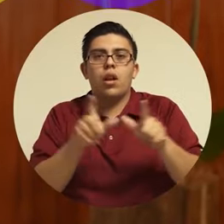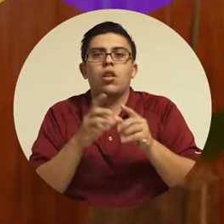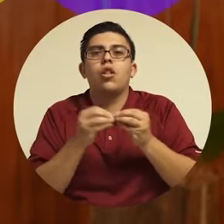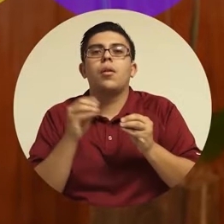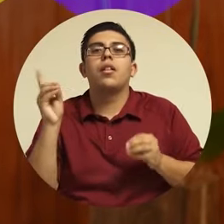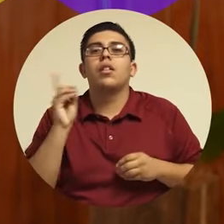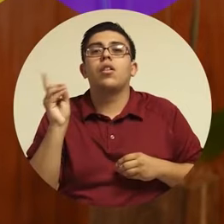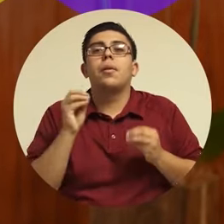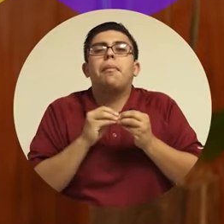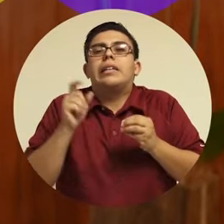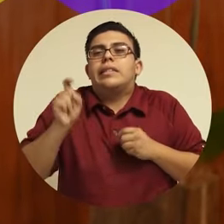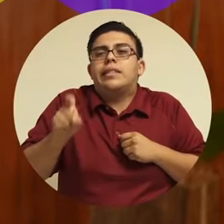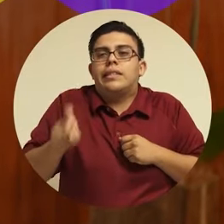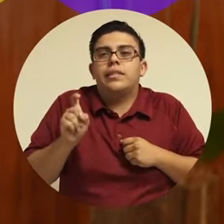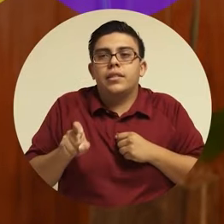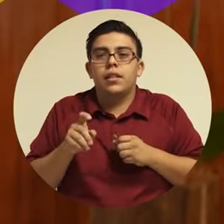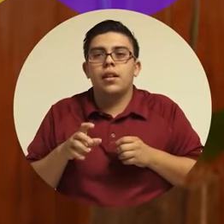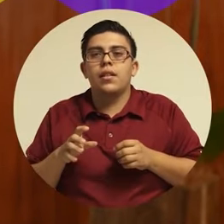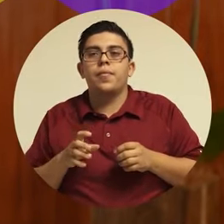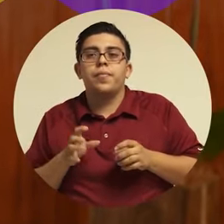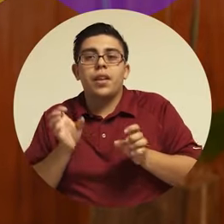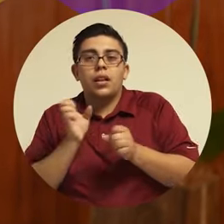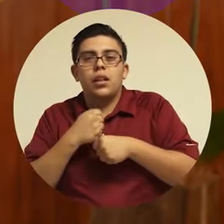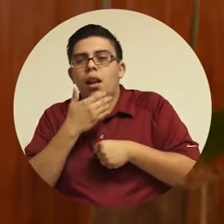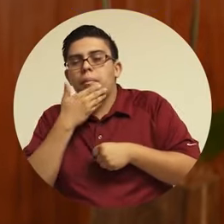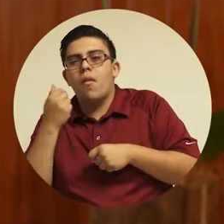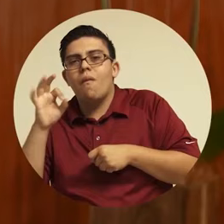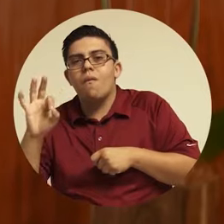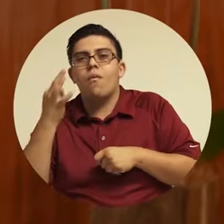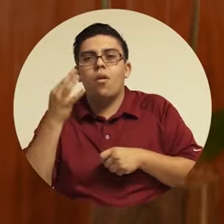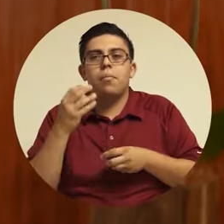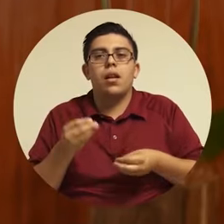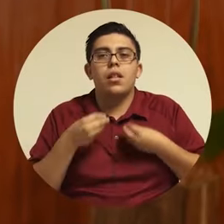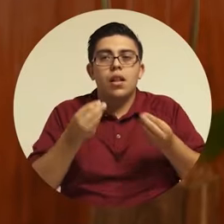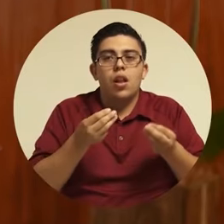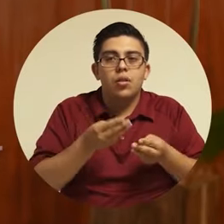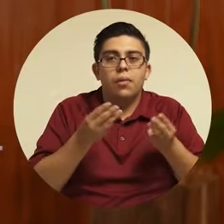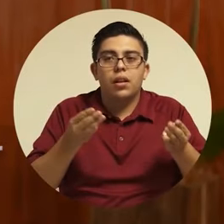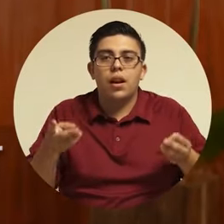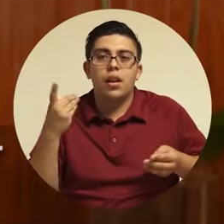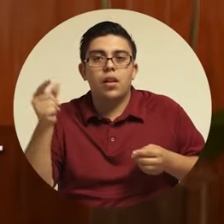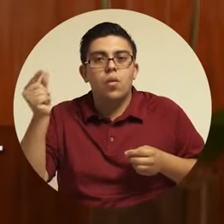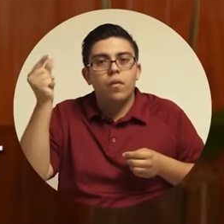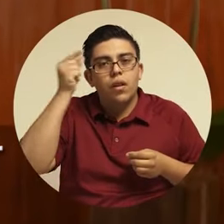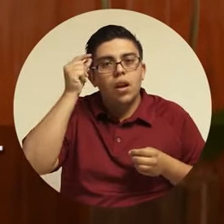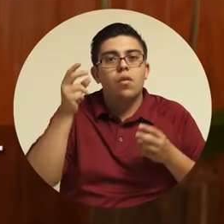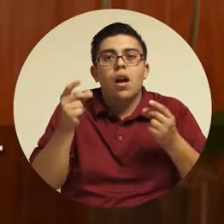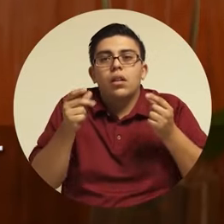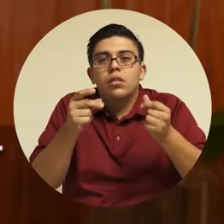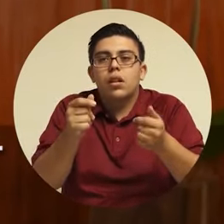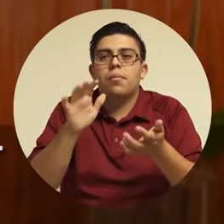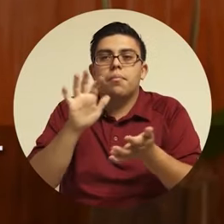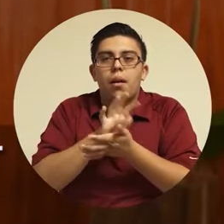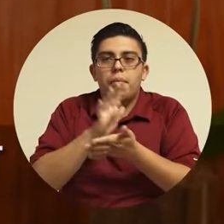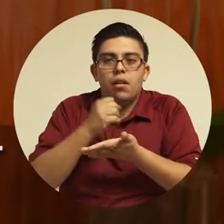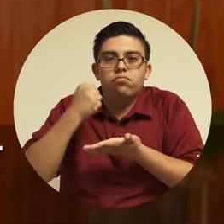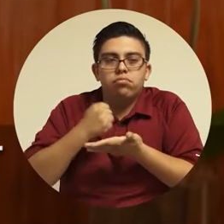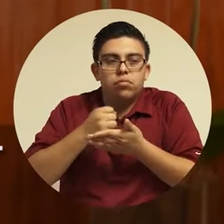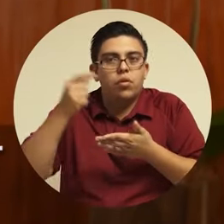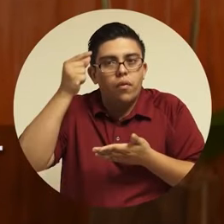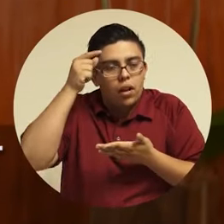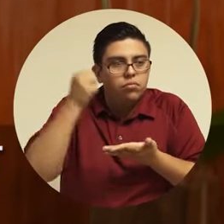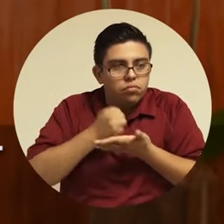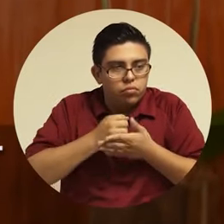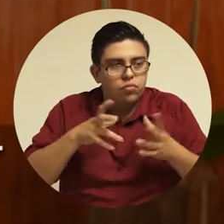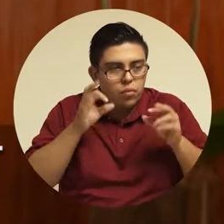privada para crear trabajo en los lugares donde más se requiere, gestionar de mejor manera los recursos del Estado y agilizar